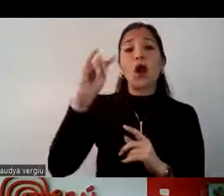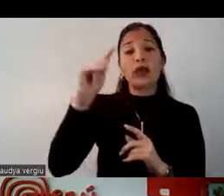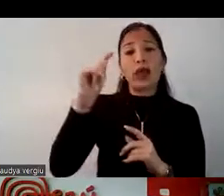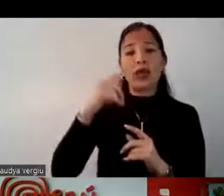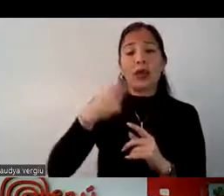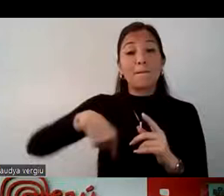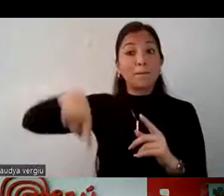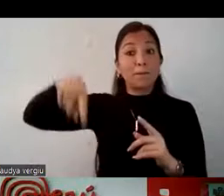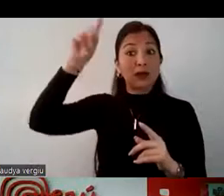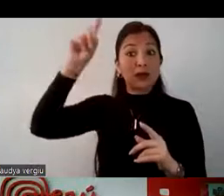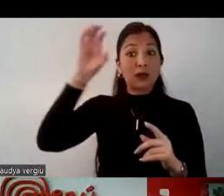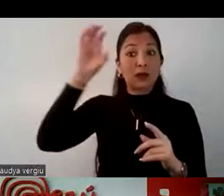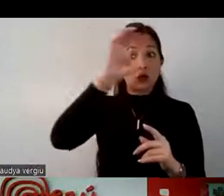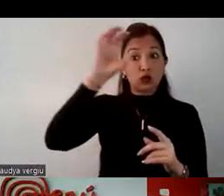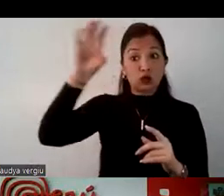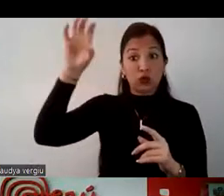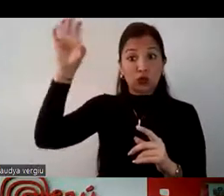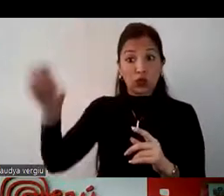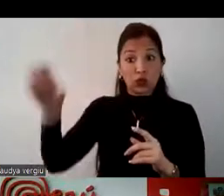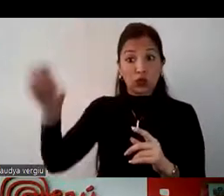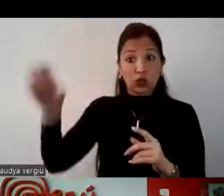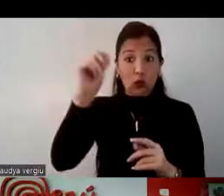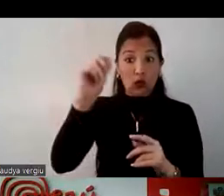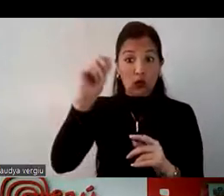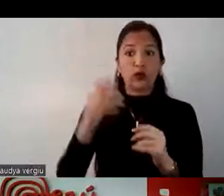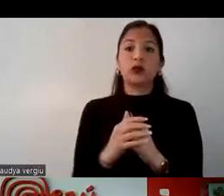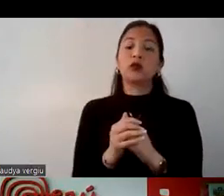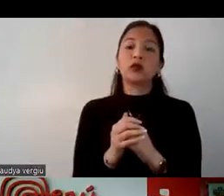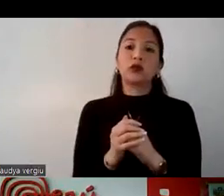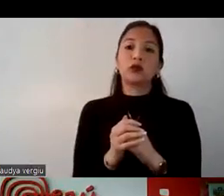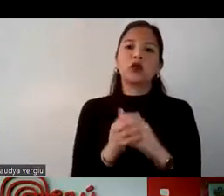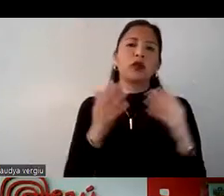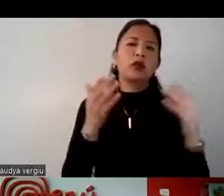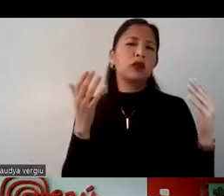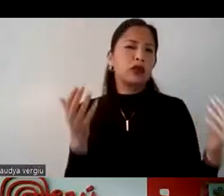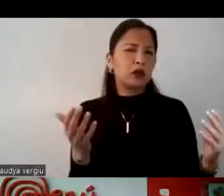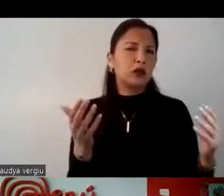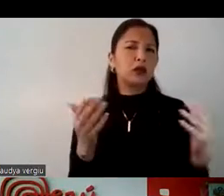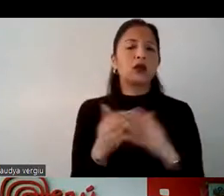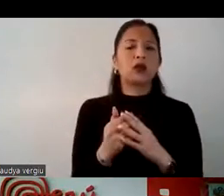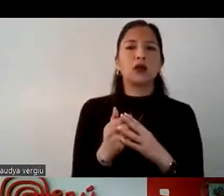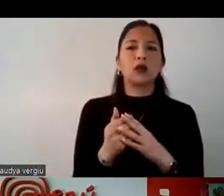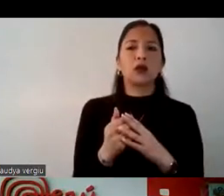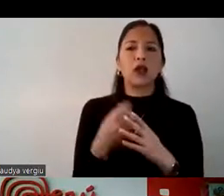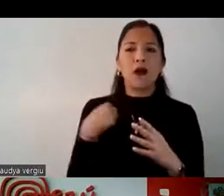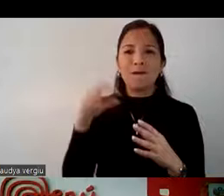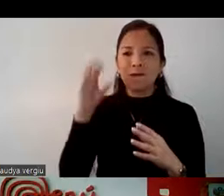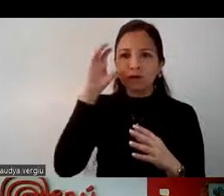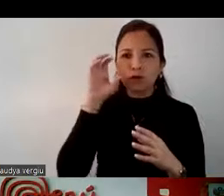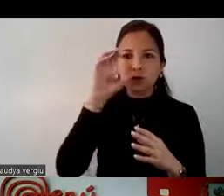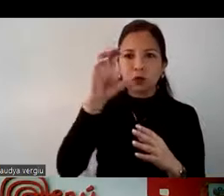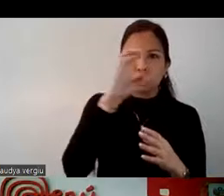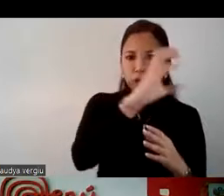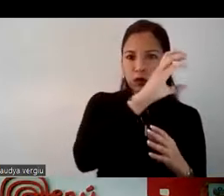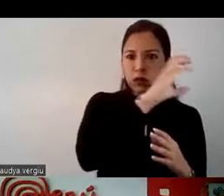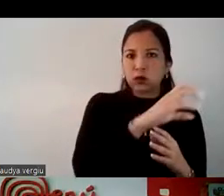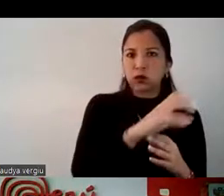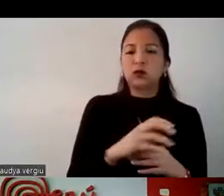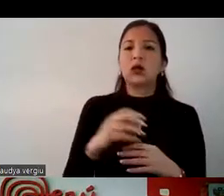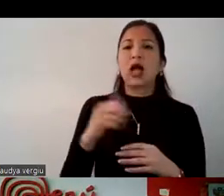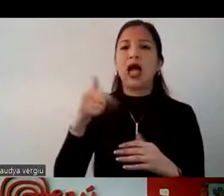ciudades que se tienen aquí en Ecuador y a las cuales estamos netamente abocados en actividades de promoción.